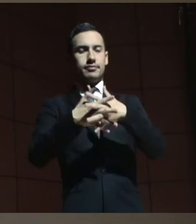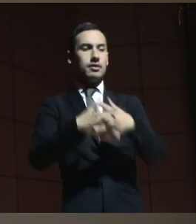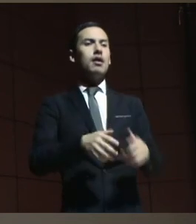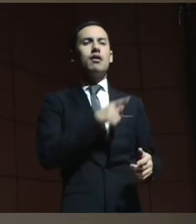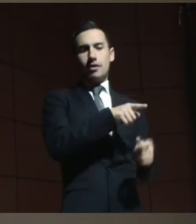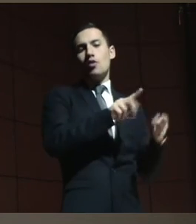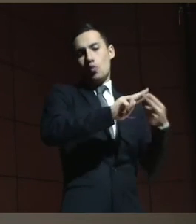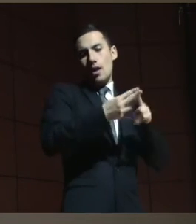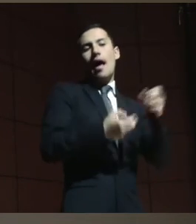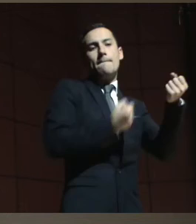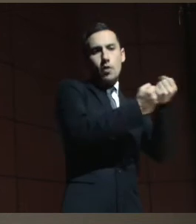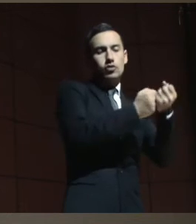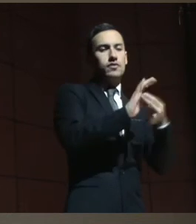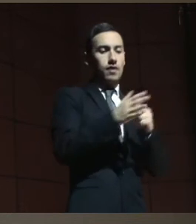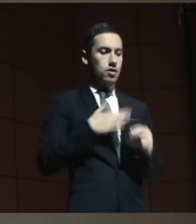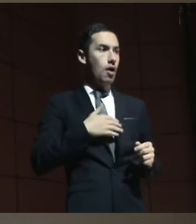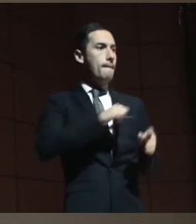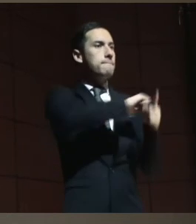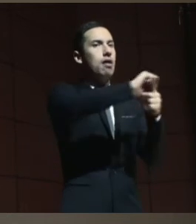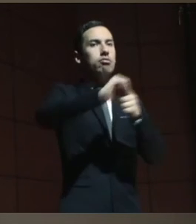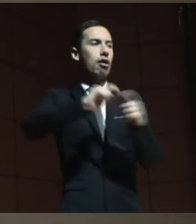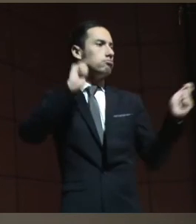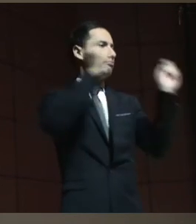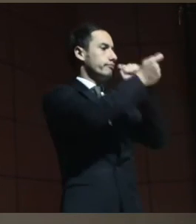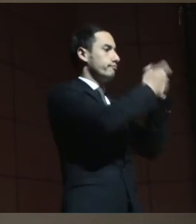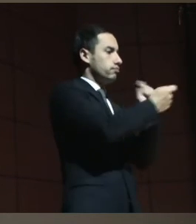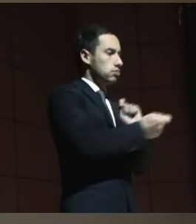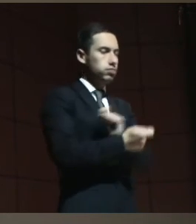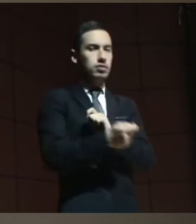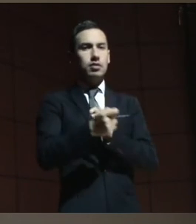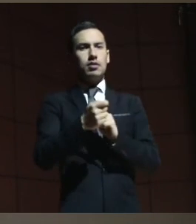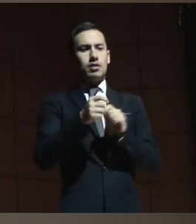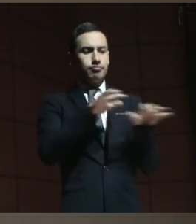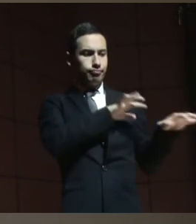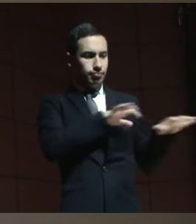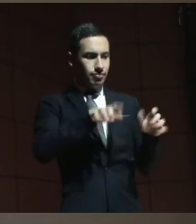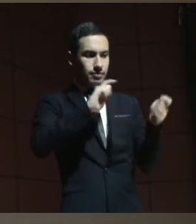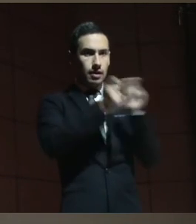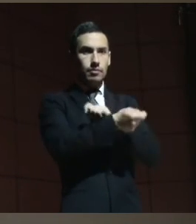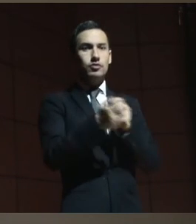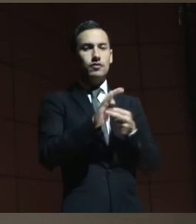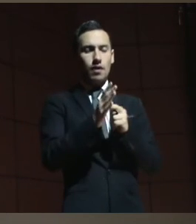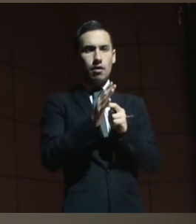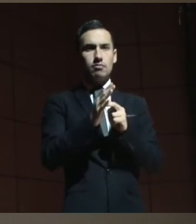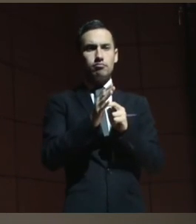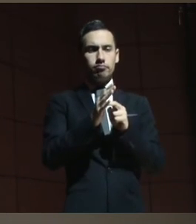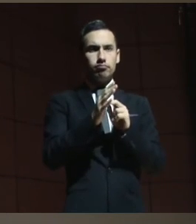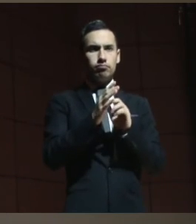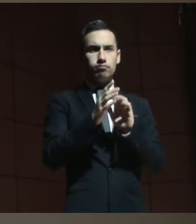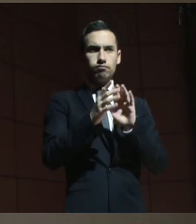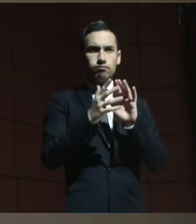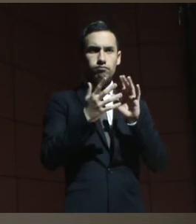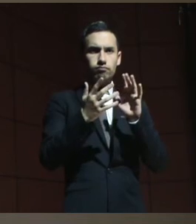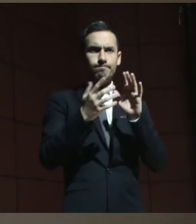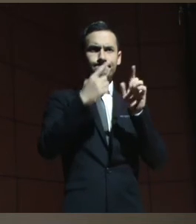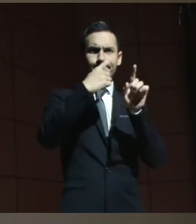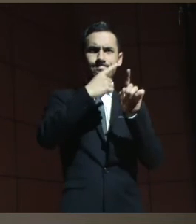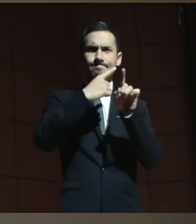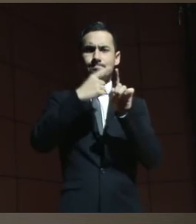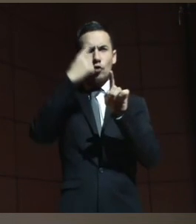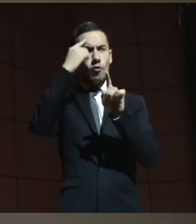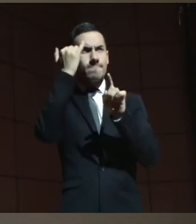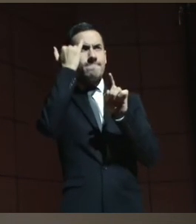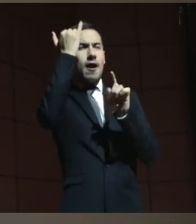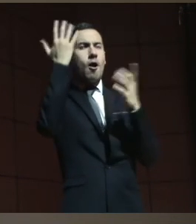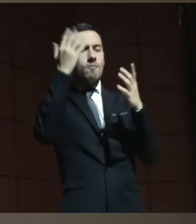modificando prácticas modificando antes la conciencia creando los distintos dispositivos